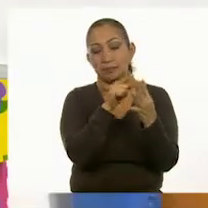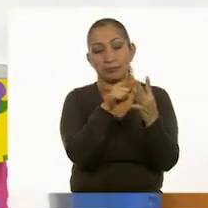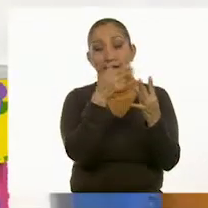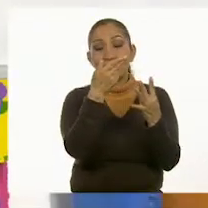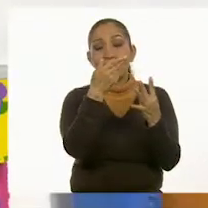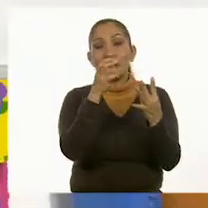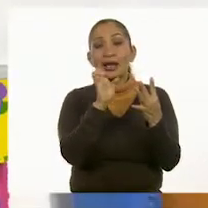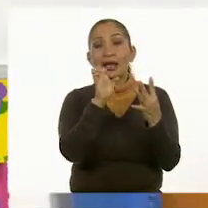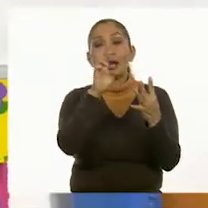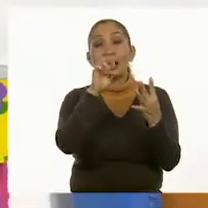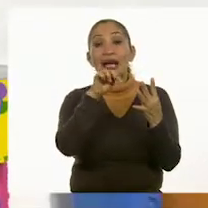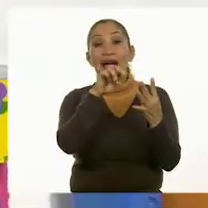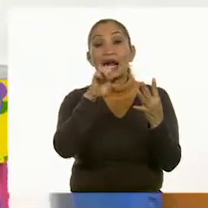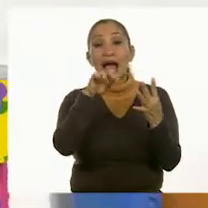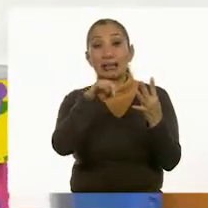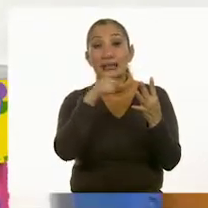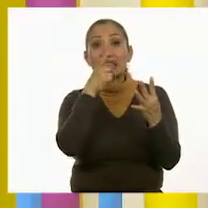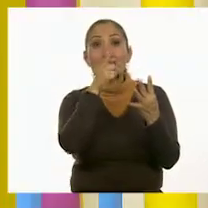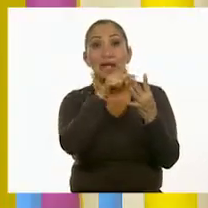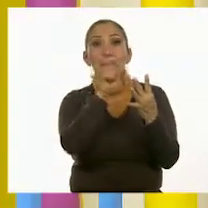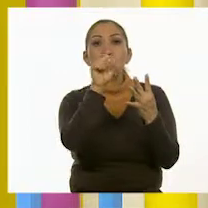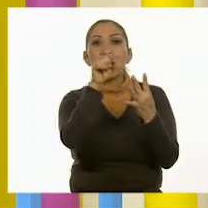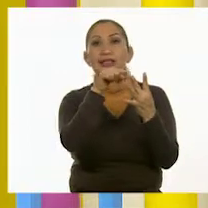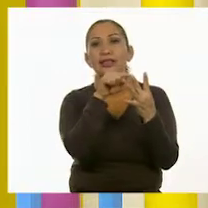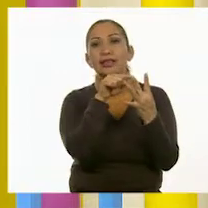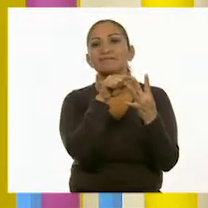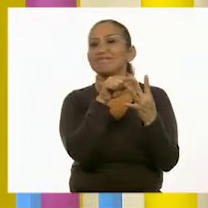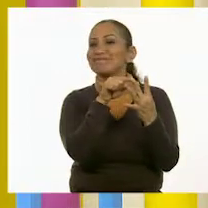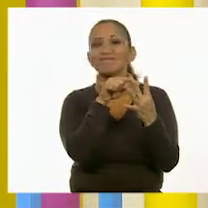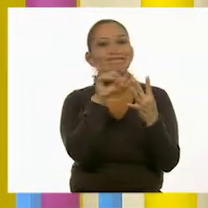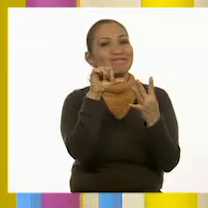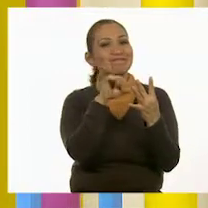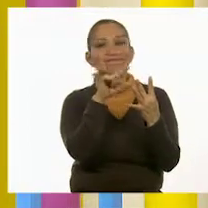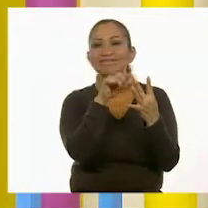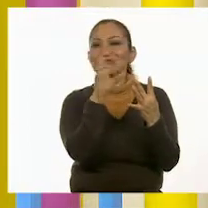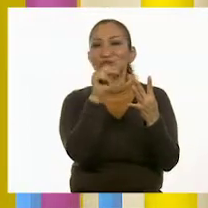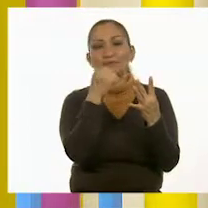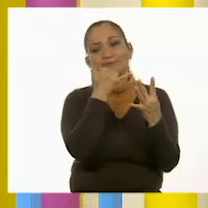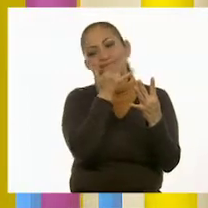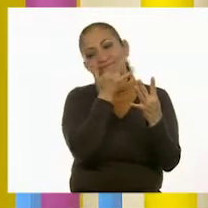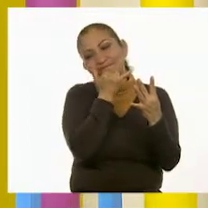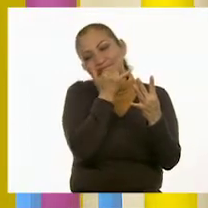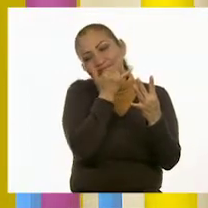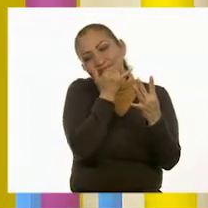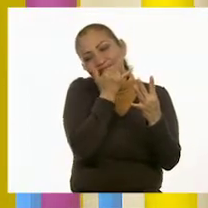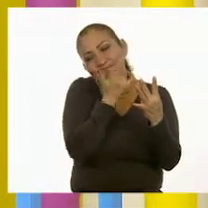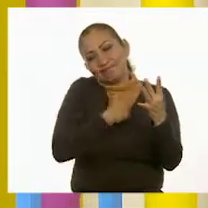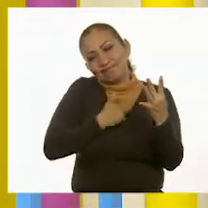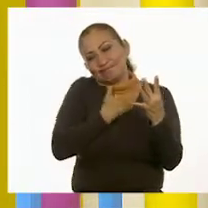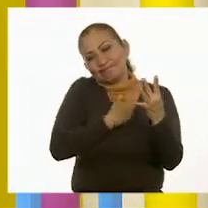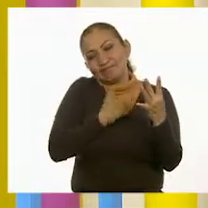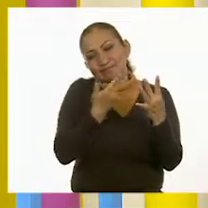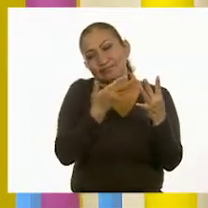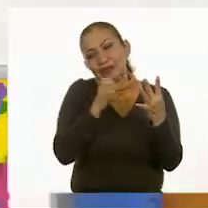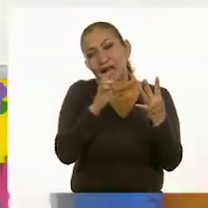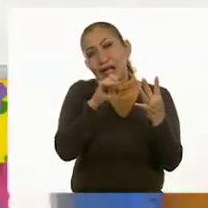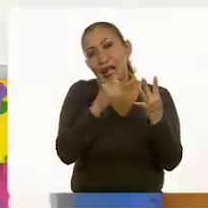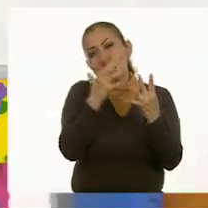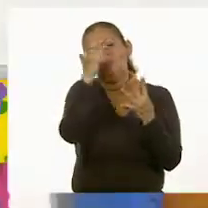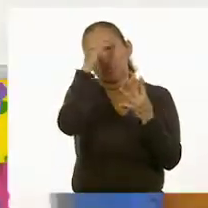Hernán dijo veinte. No lo sentimos, Hernán. Te pasaste.